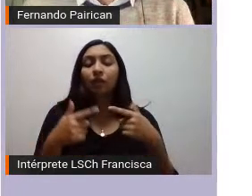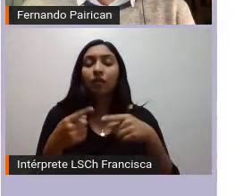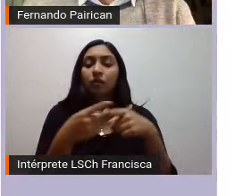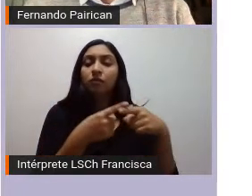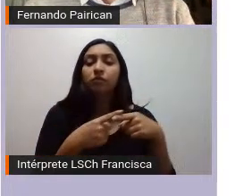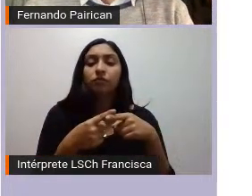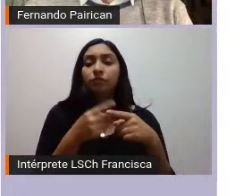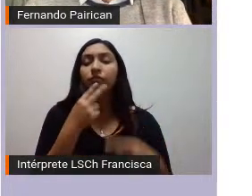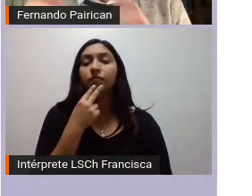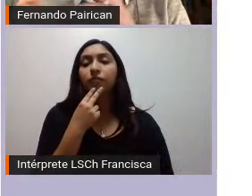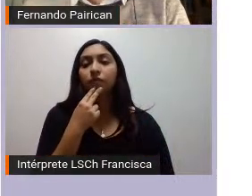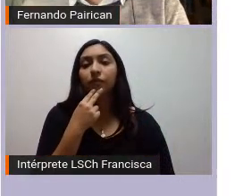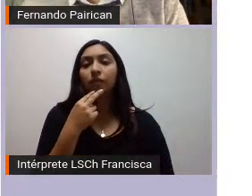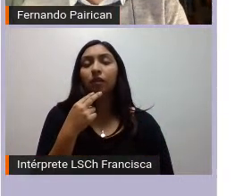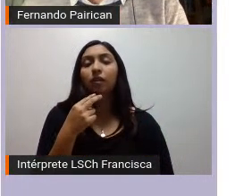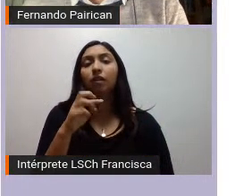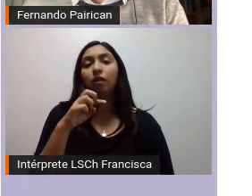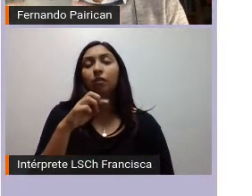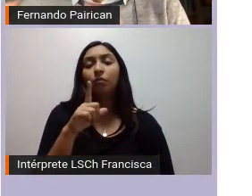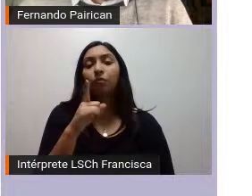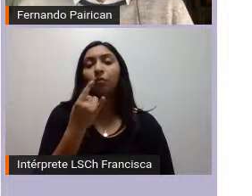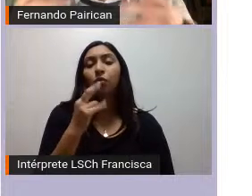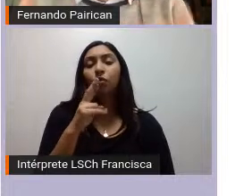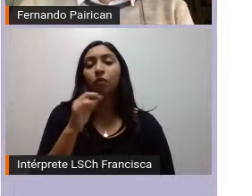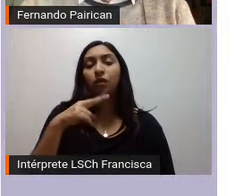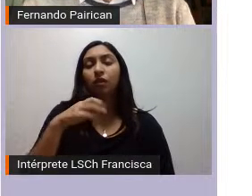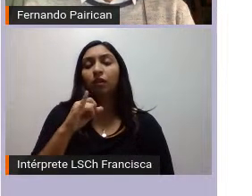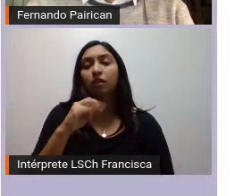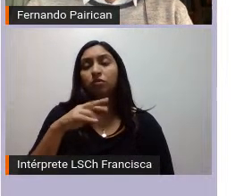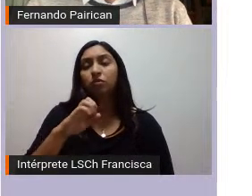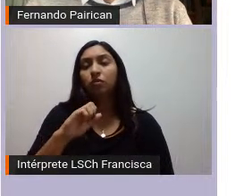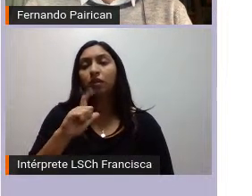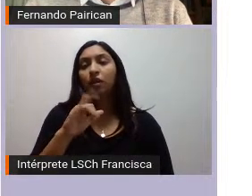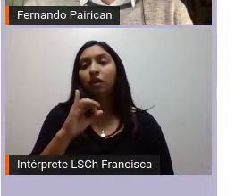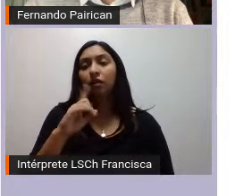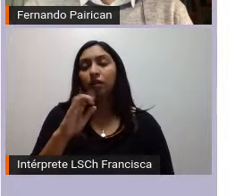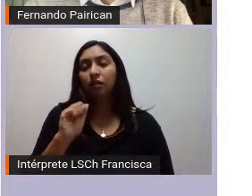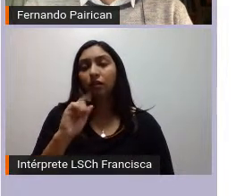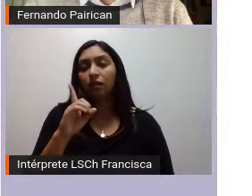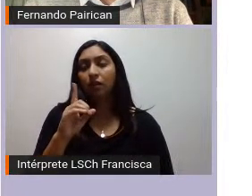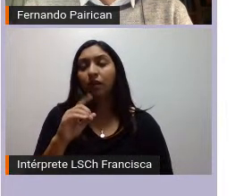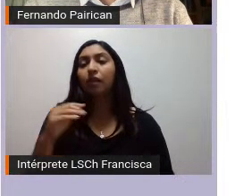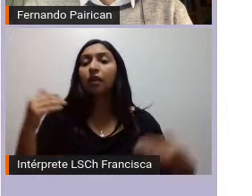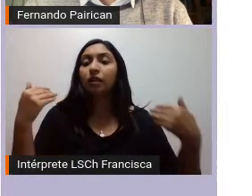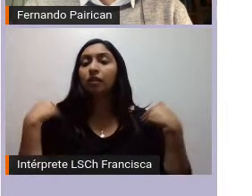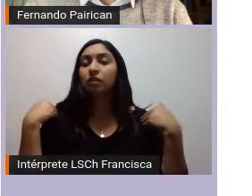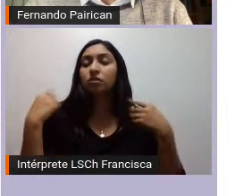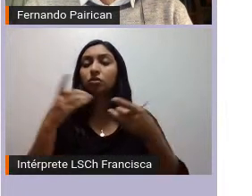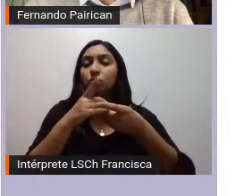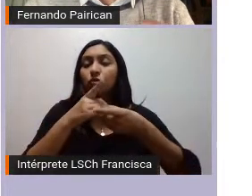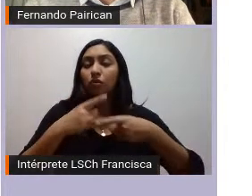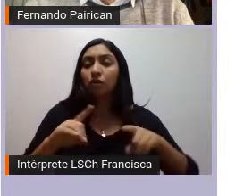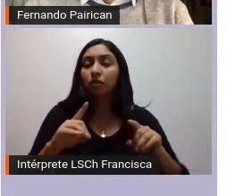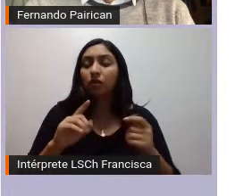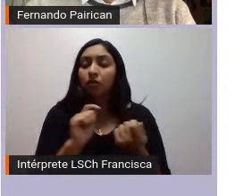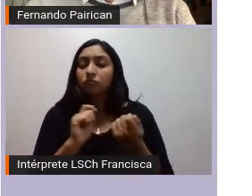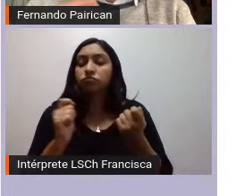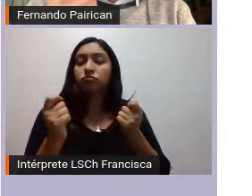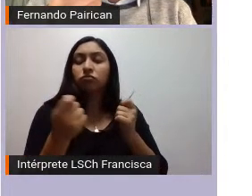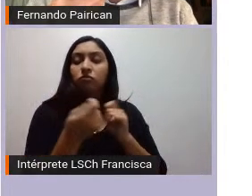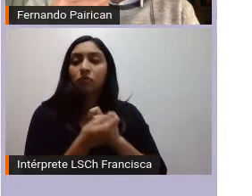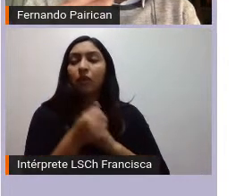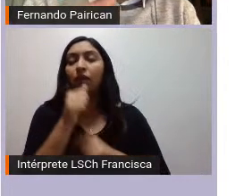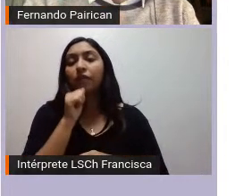plurinacionalidad permite un ejercicio democrático para revertir justamente la ausencia de derechos y poder revertir